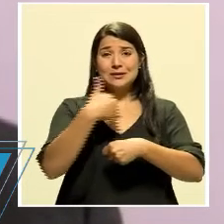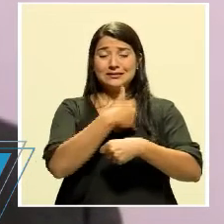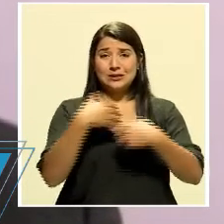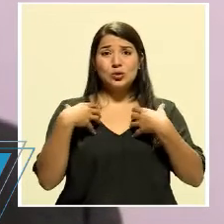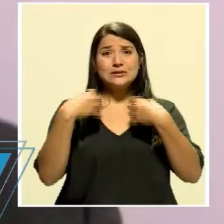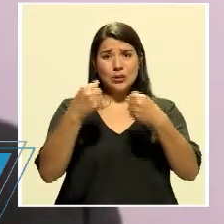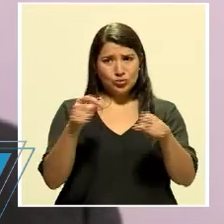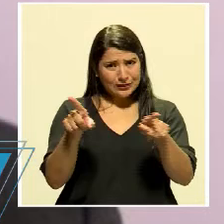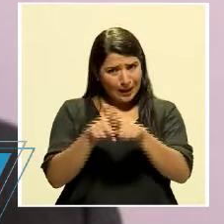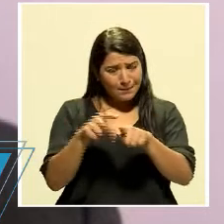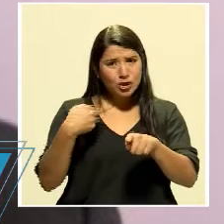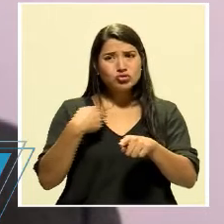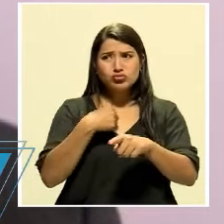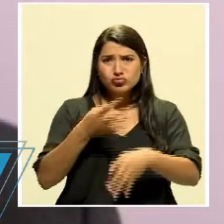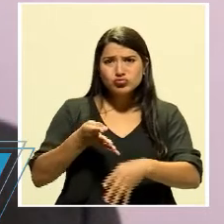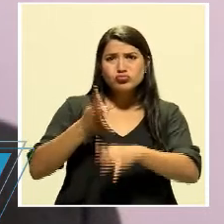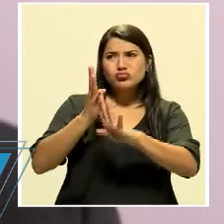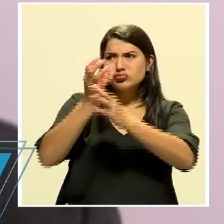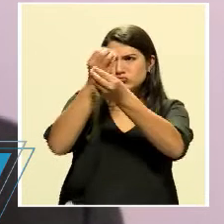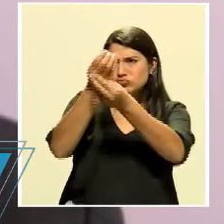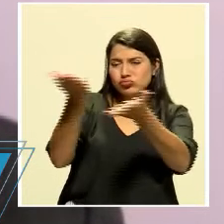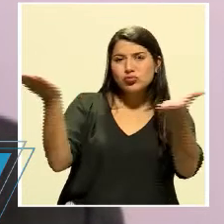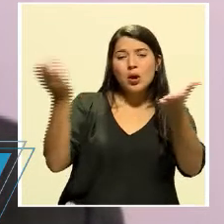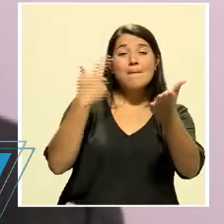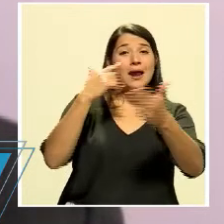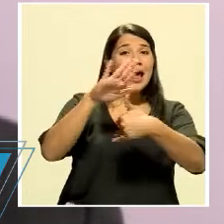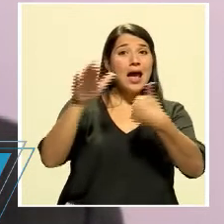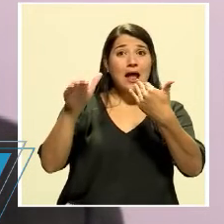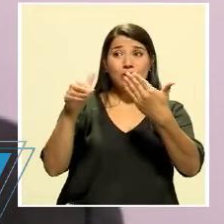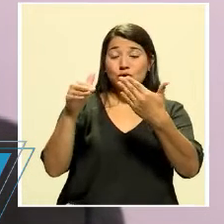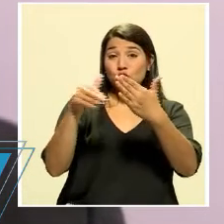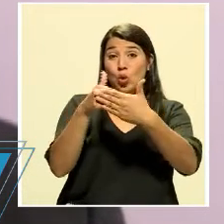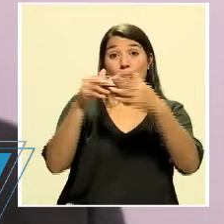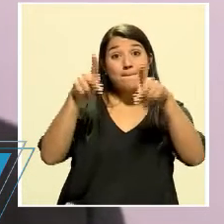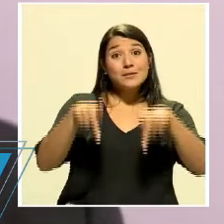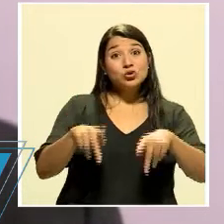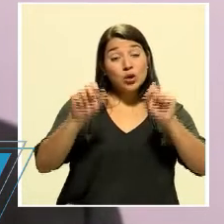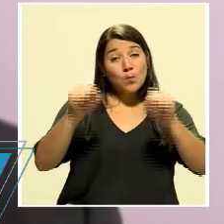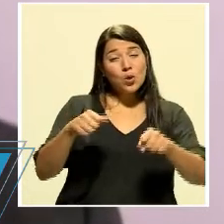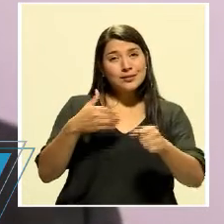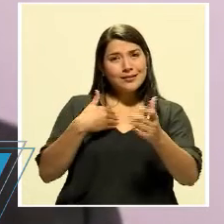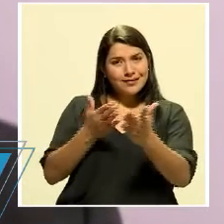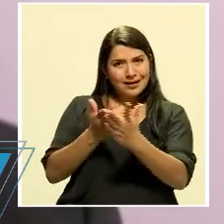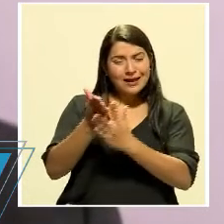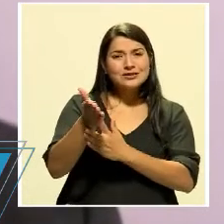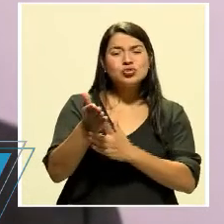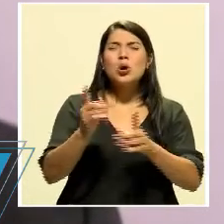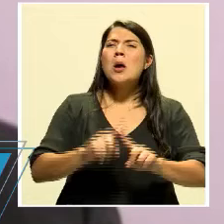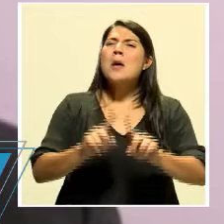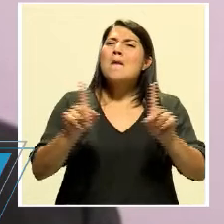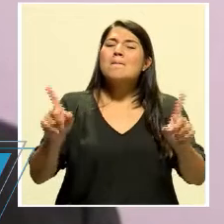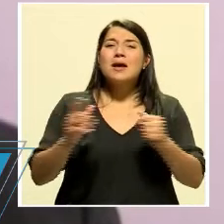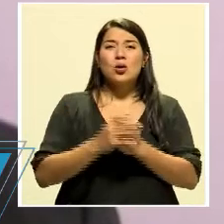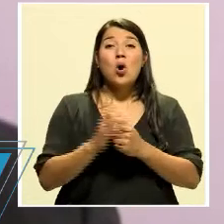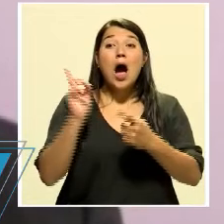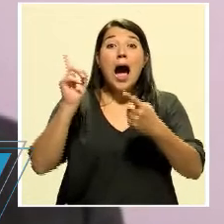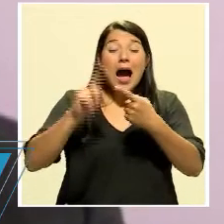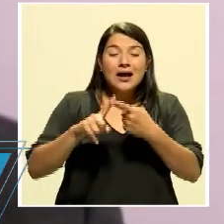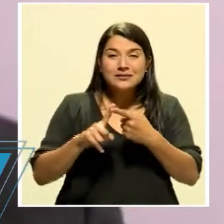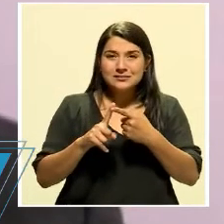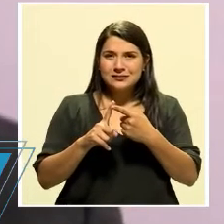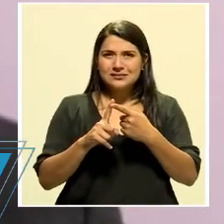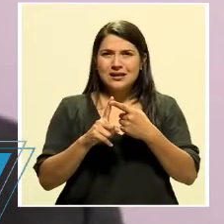dirigido, también las hemos puesto a disposición de toda la población para que puedan hacer todos los cruces y todo esto, pero imagínense que hasta una base